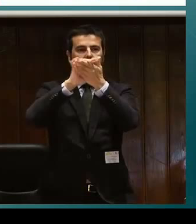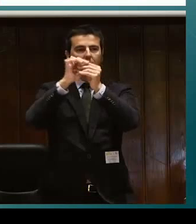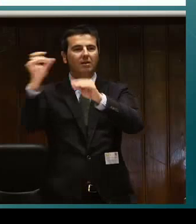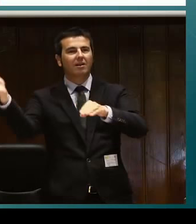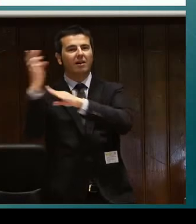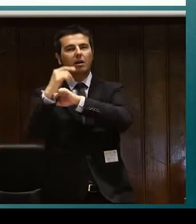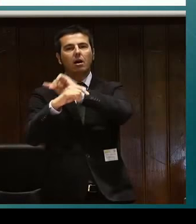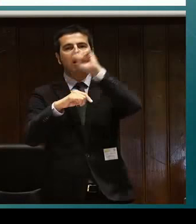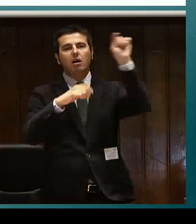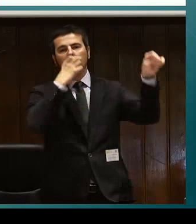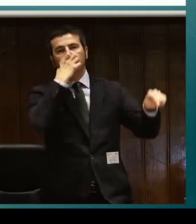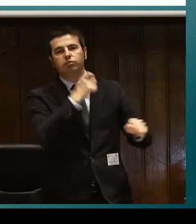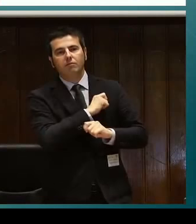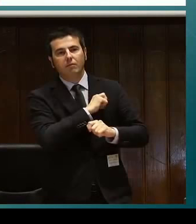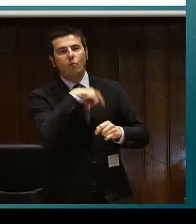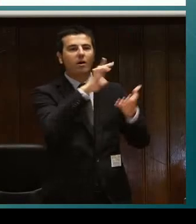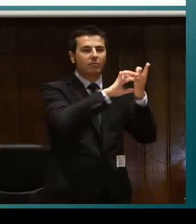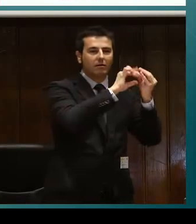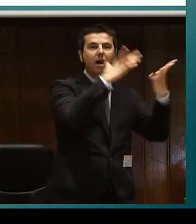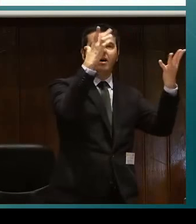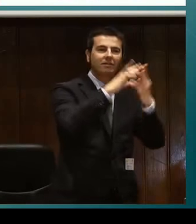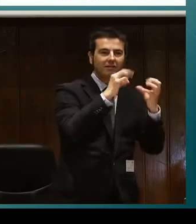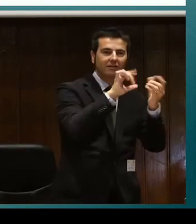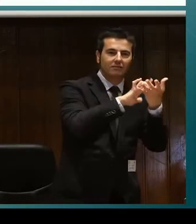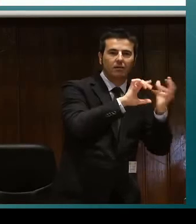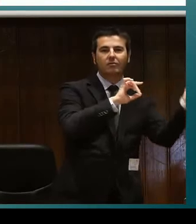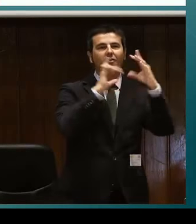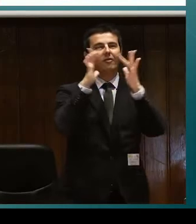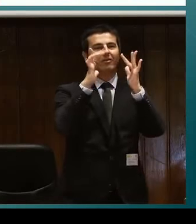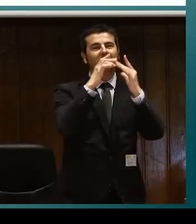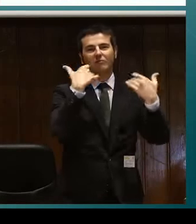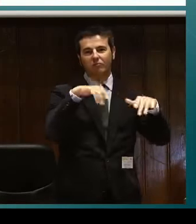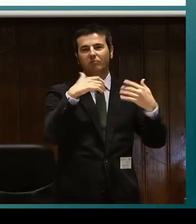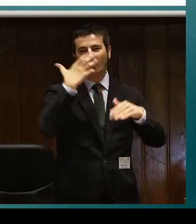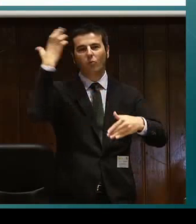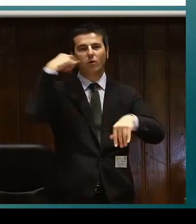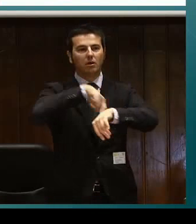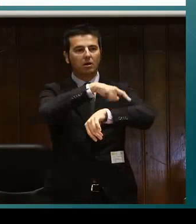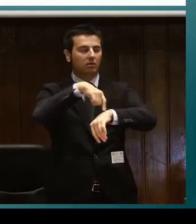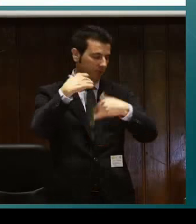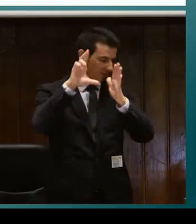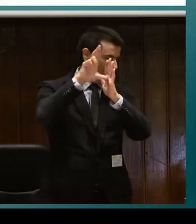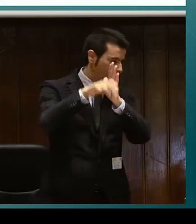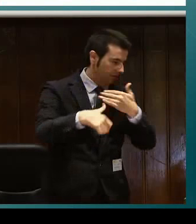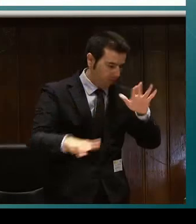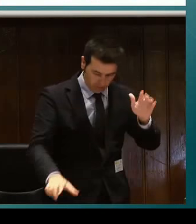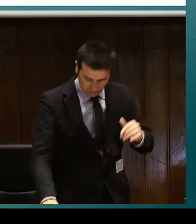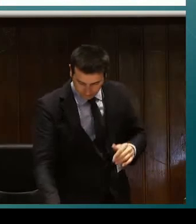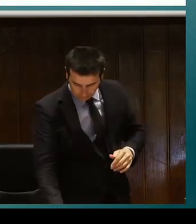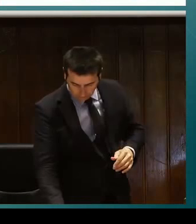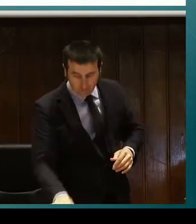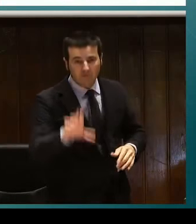comunicando, pues a través de carta, que era un sistema muy lento que tardaba mucho, esperábamos con mucha ilusión el contacto,